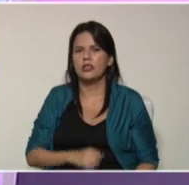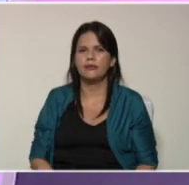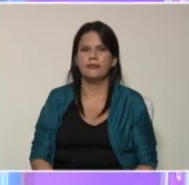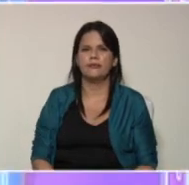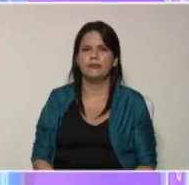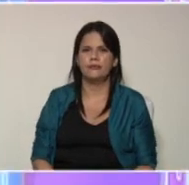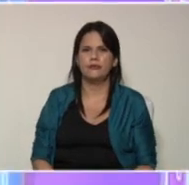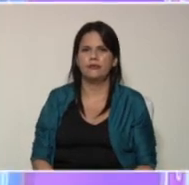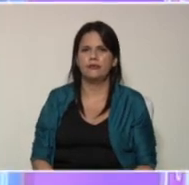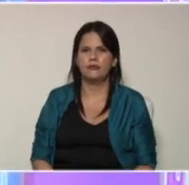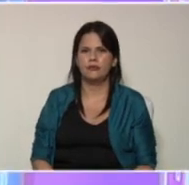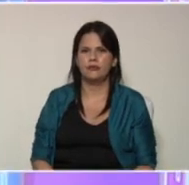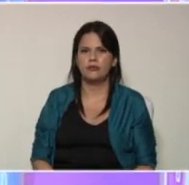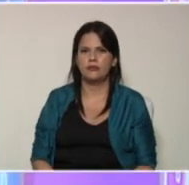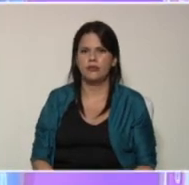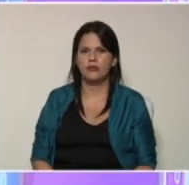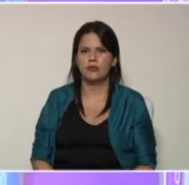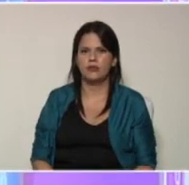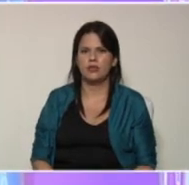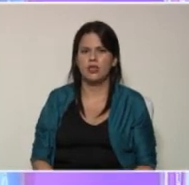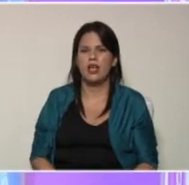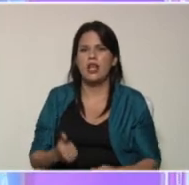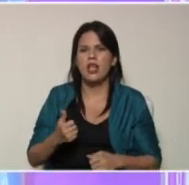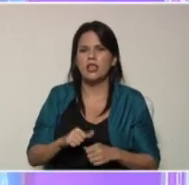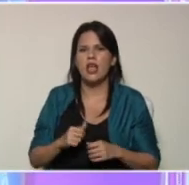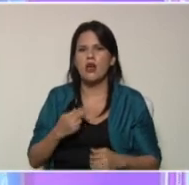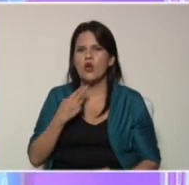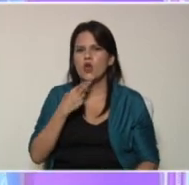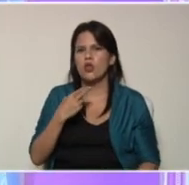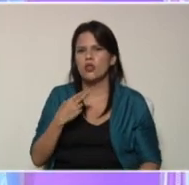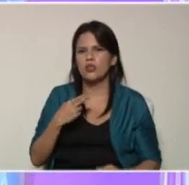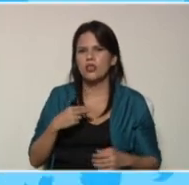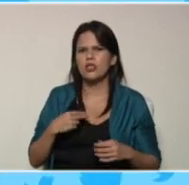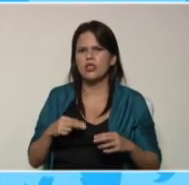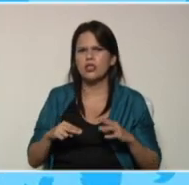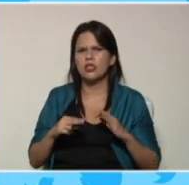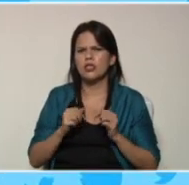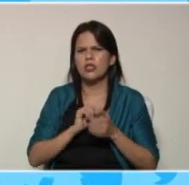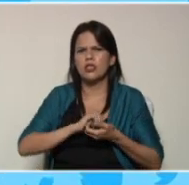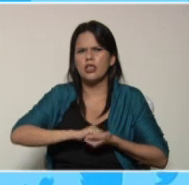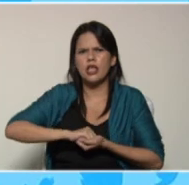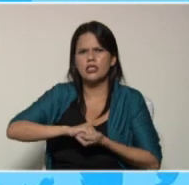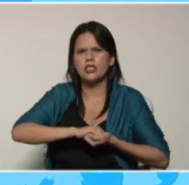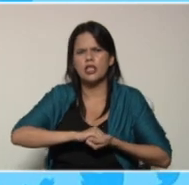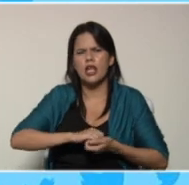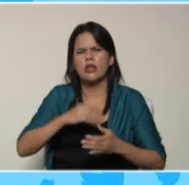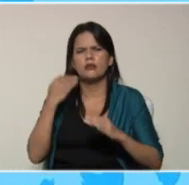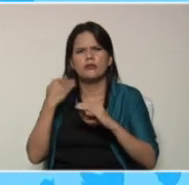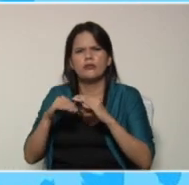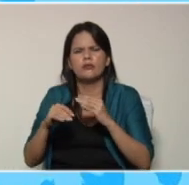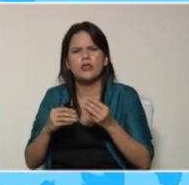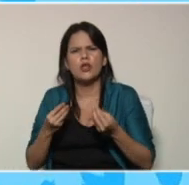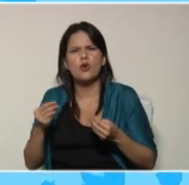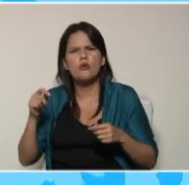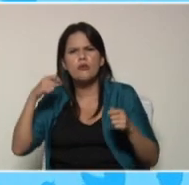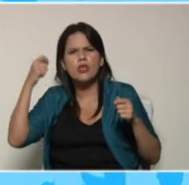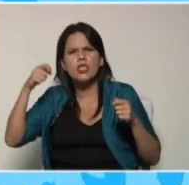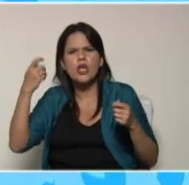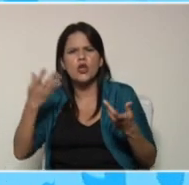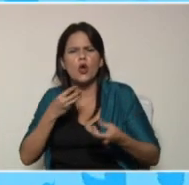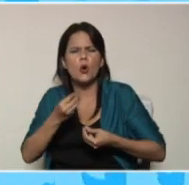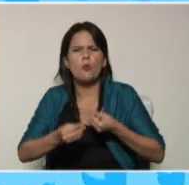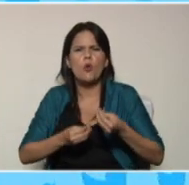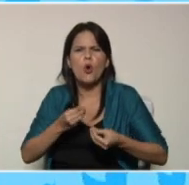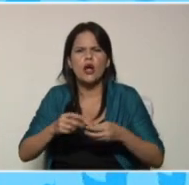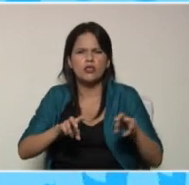redes desde el estado Táchira nos envían un video de como trabajamos los conucos familiares gracias